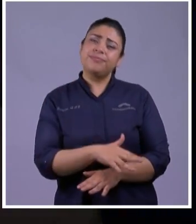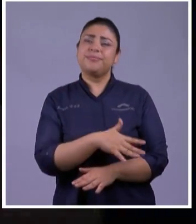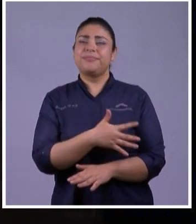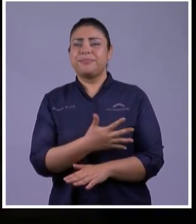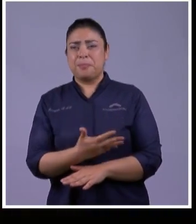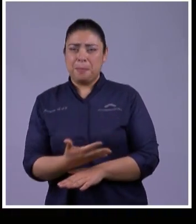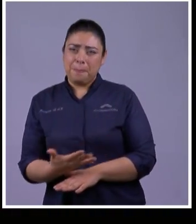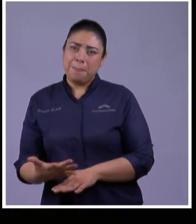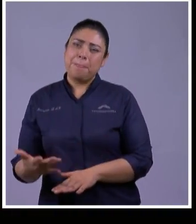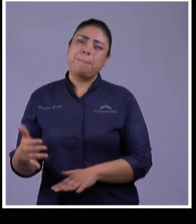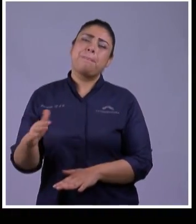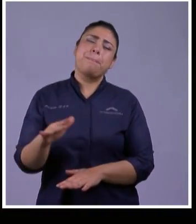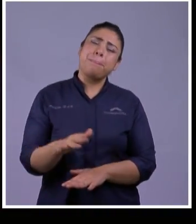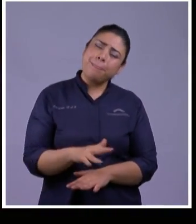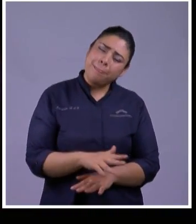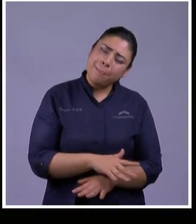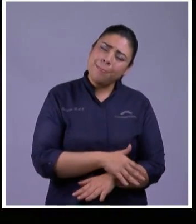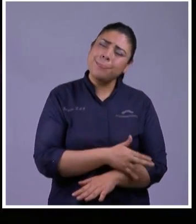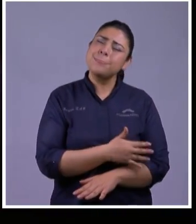Gracias